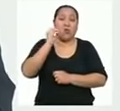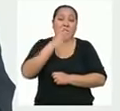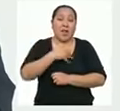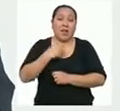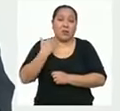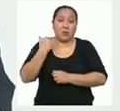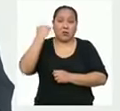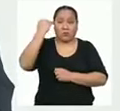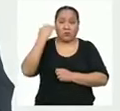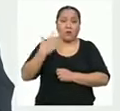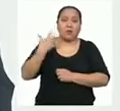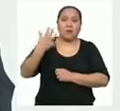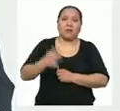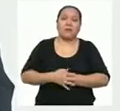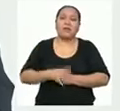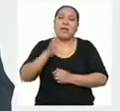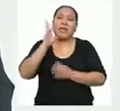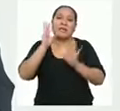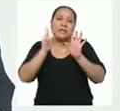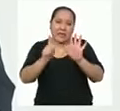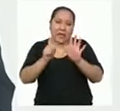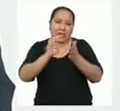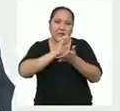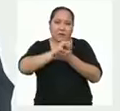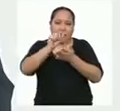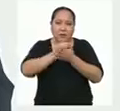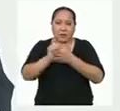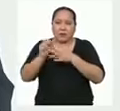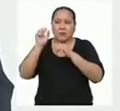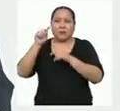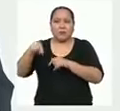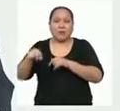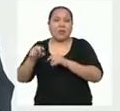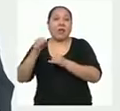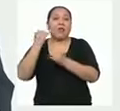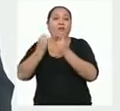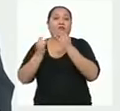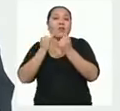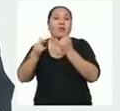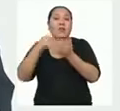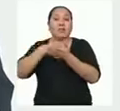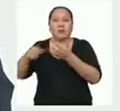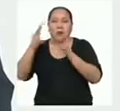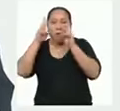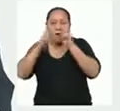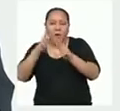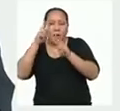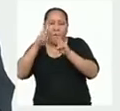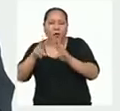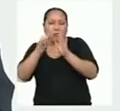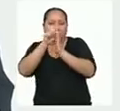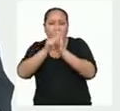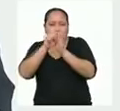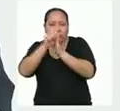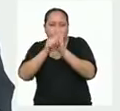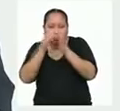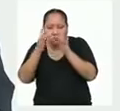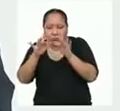han dedicado por un periodo de 6 meses más tiempo los fines de semana a ver videos en redes